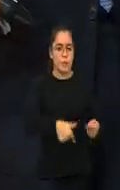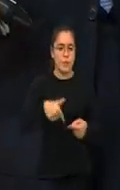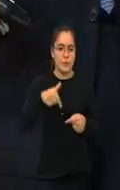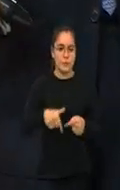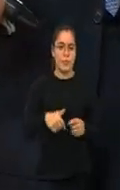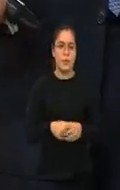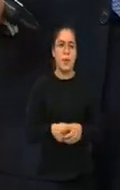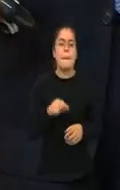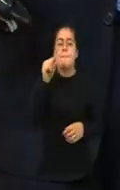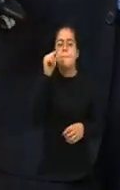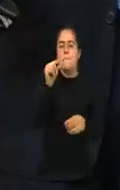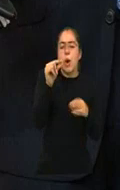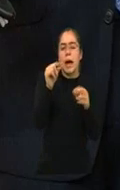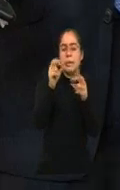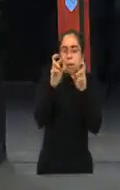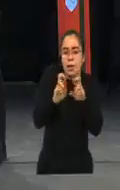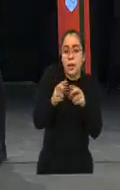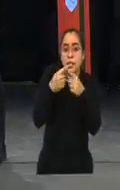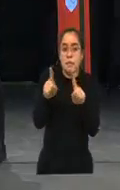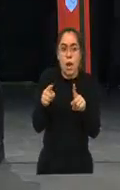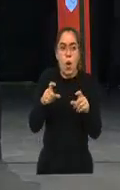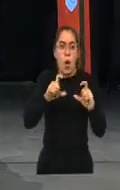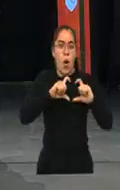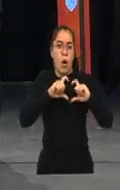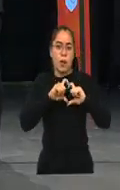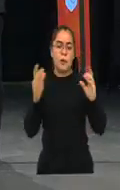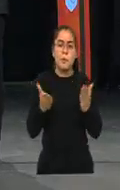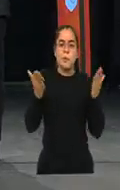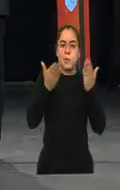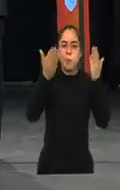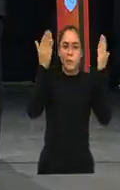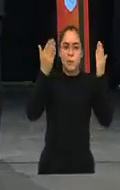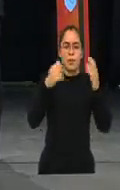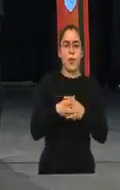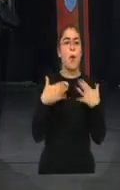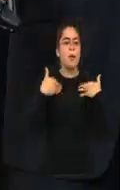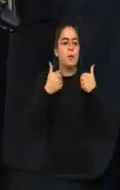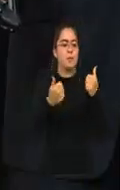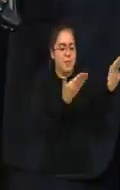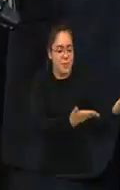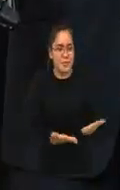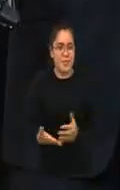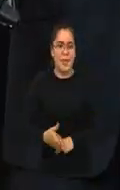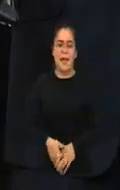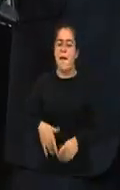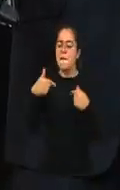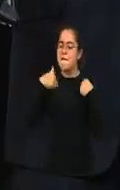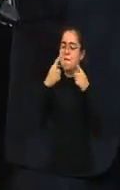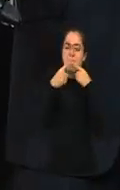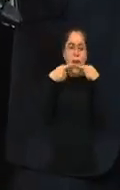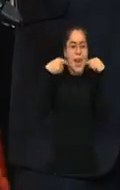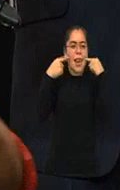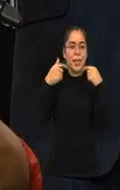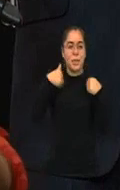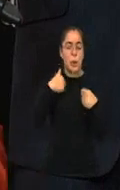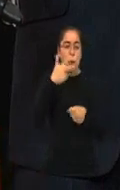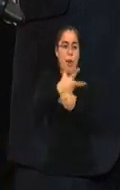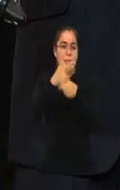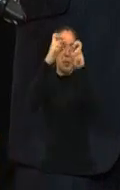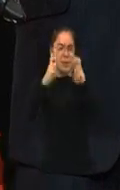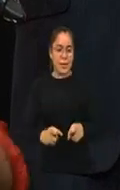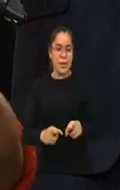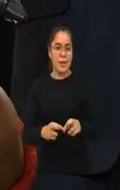el corazón viste como late. Se siente fuerte, fuerte, fuerte. ¿Cómo estás Joaquín? Bienvenido. Feliz de ser guatemalteco. Feliz de que esa